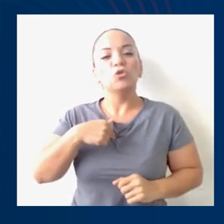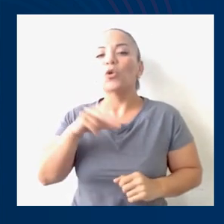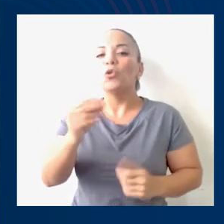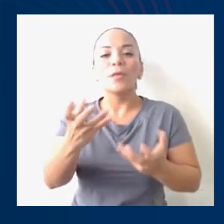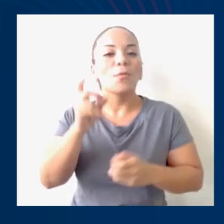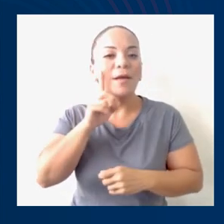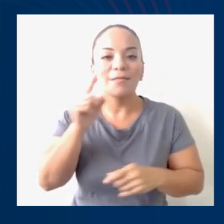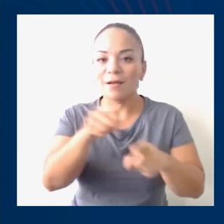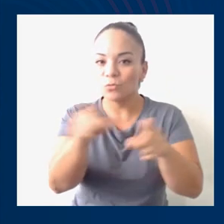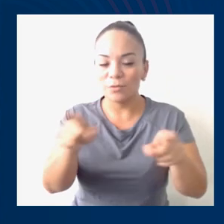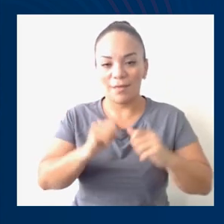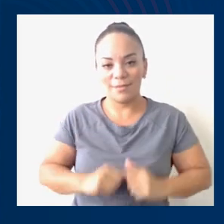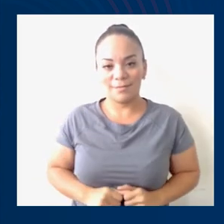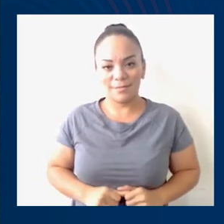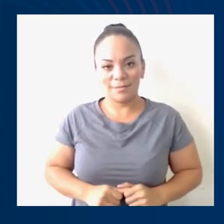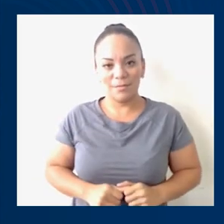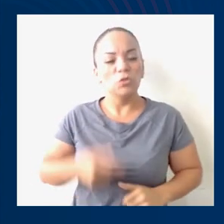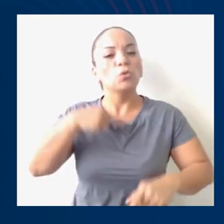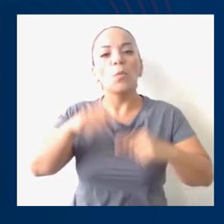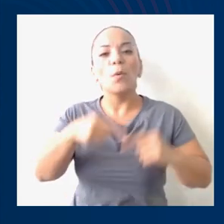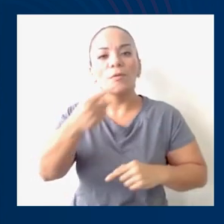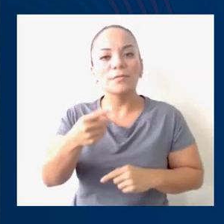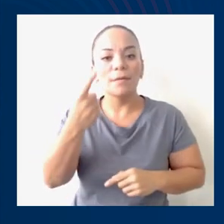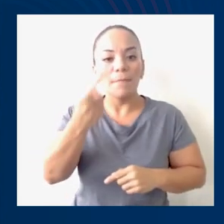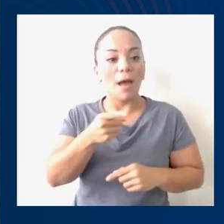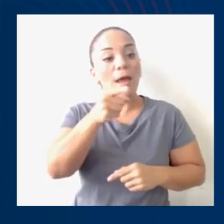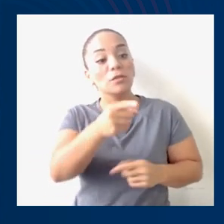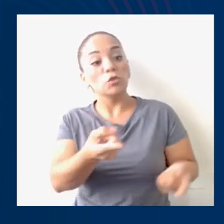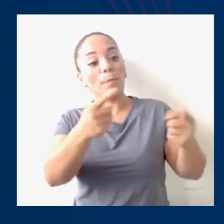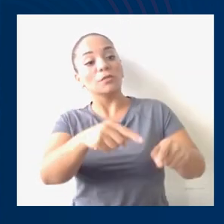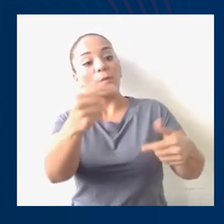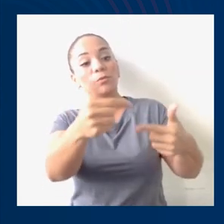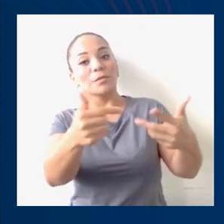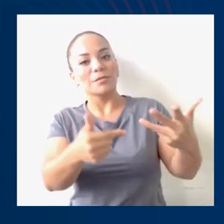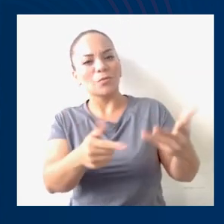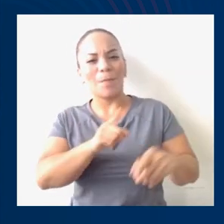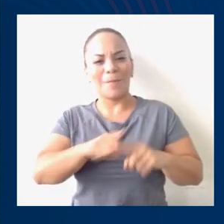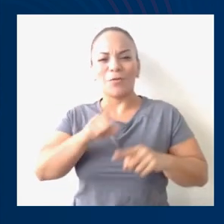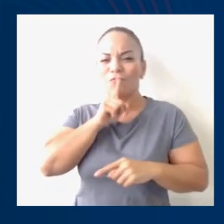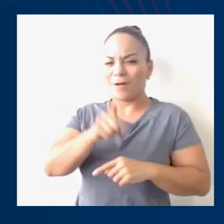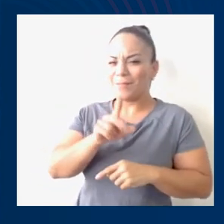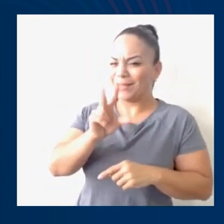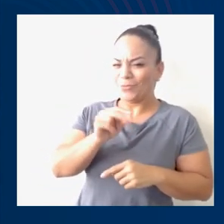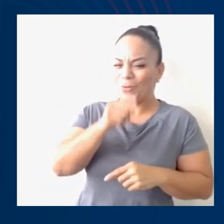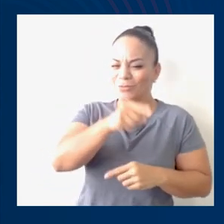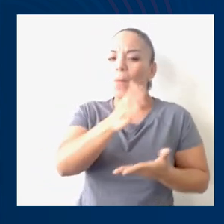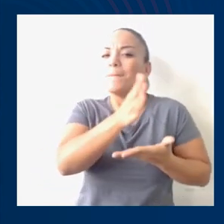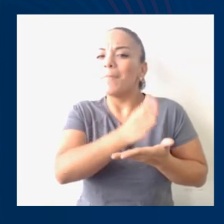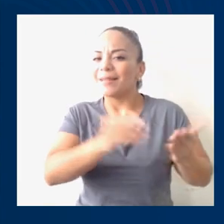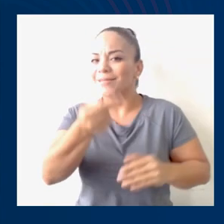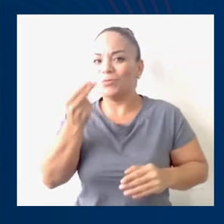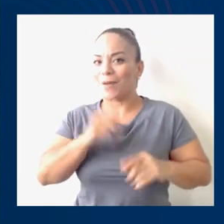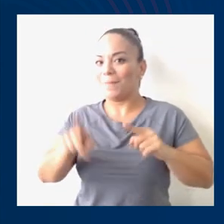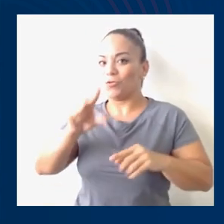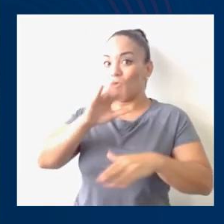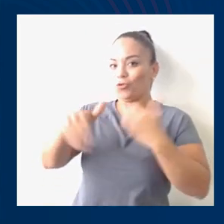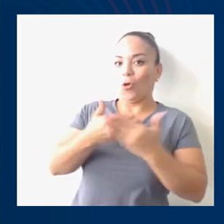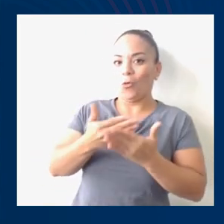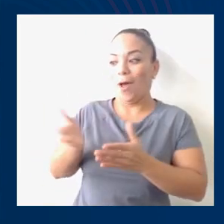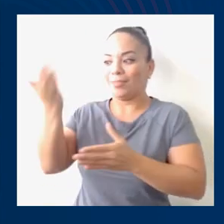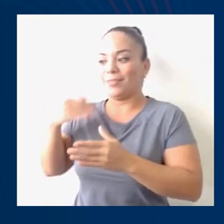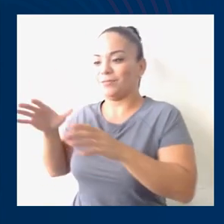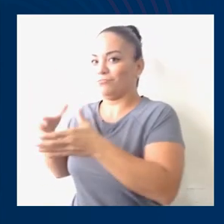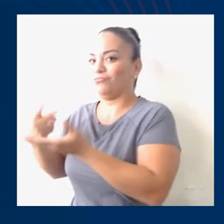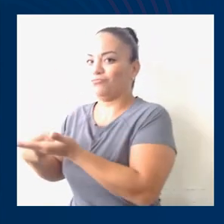no, no. Yo no voy a engañarlos a ustedes. No les voy a decir esto es lo que pasó cuando en realidad les estoy enseñando solo una parte de la historia.